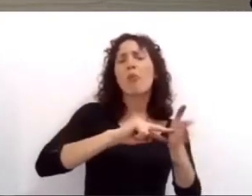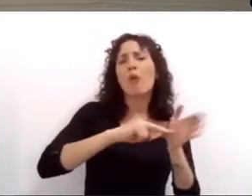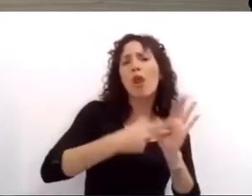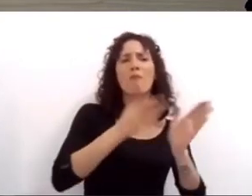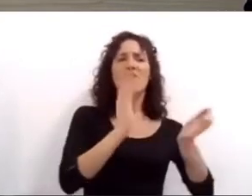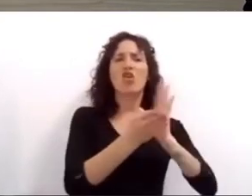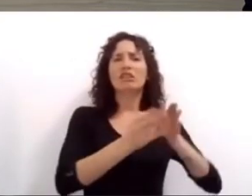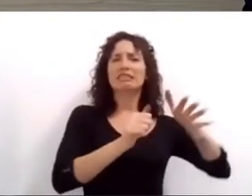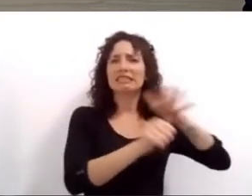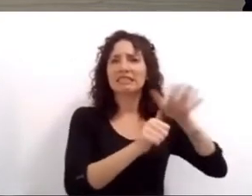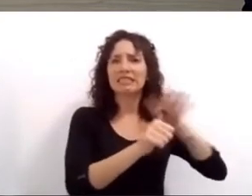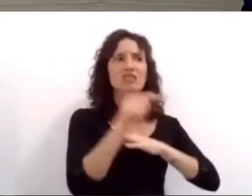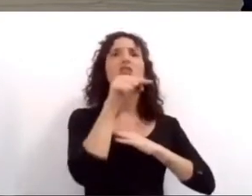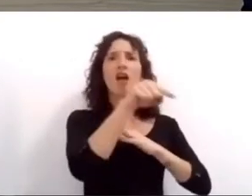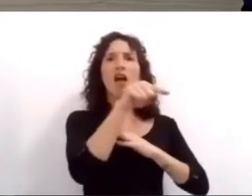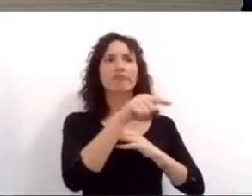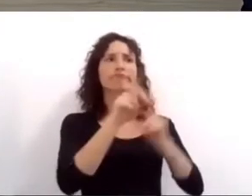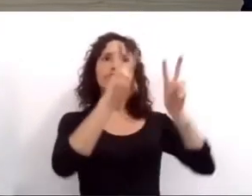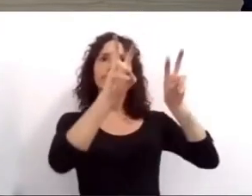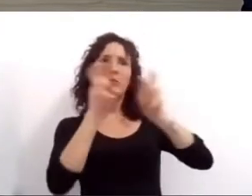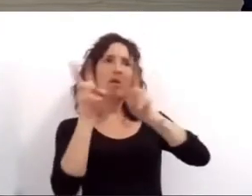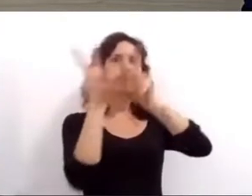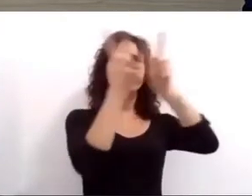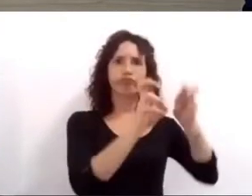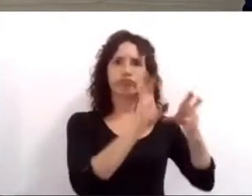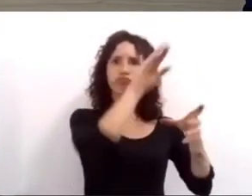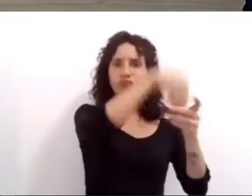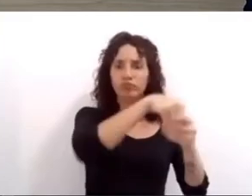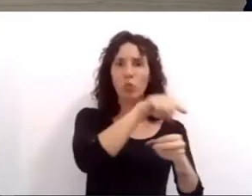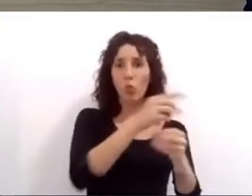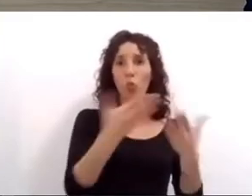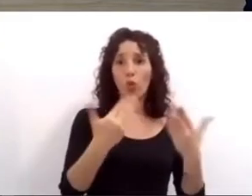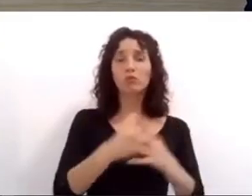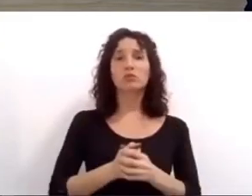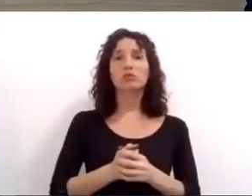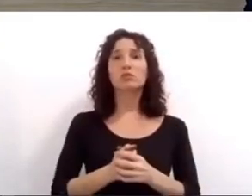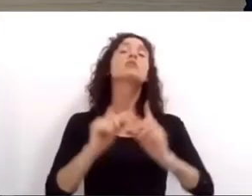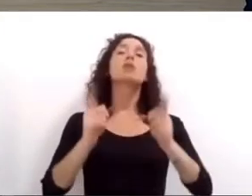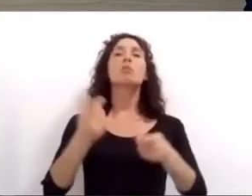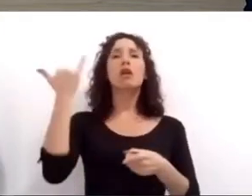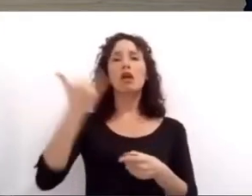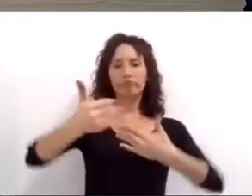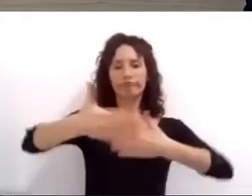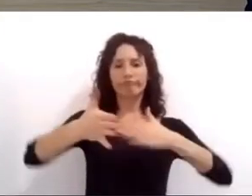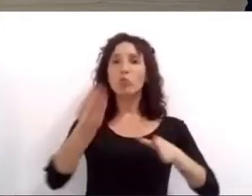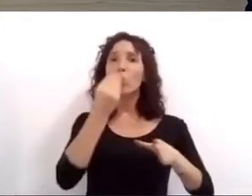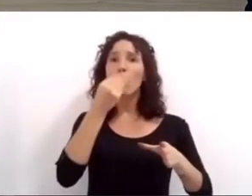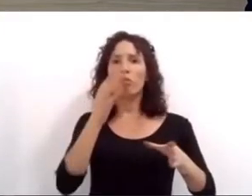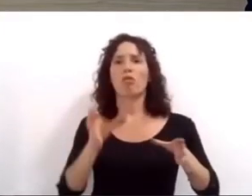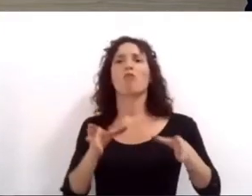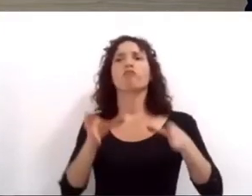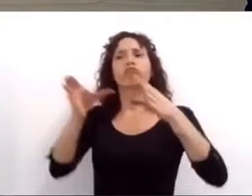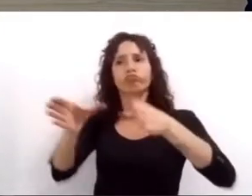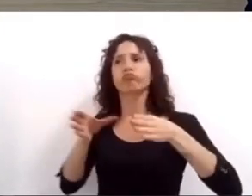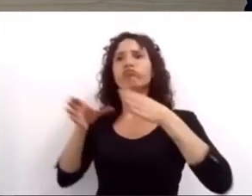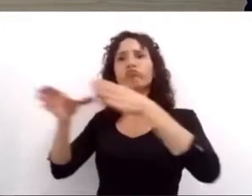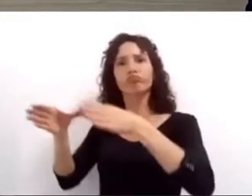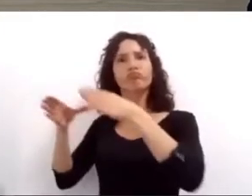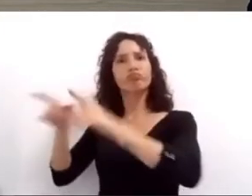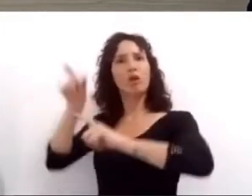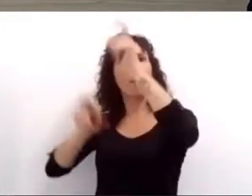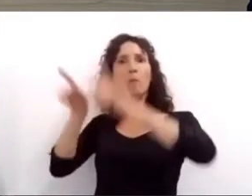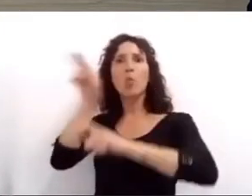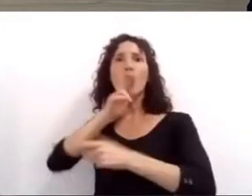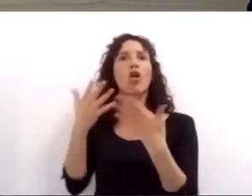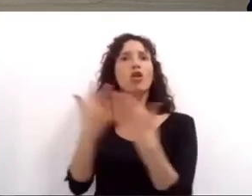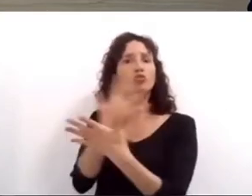online y garantizamos el alojamiento y la entrega periódica de módulos alimentarios para estas víctimas inauguramos los puntos